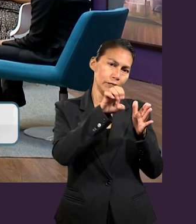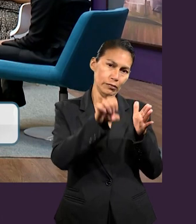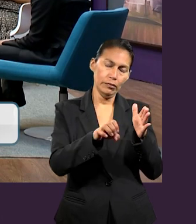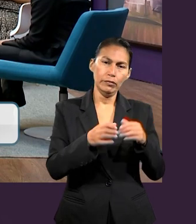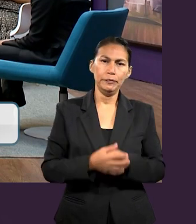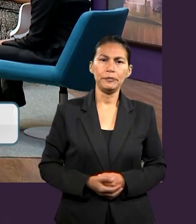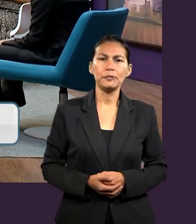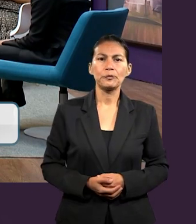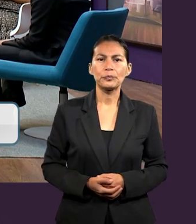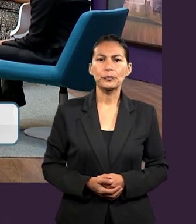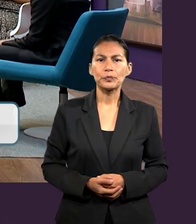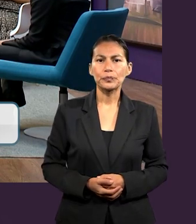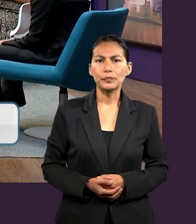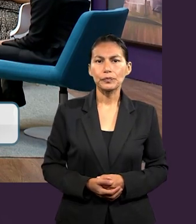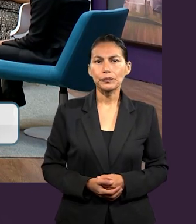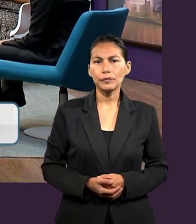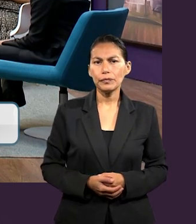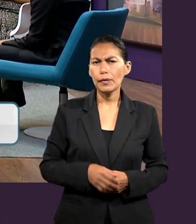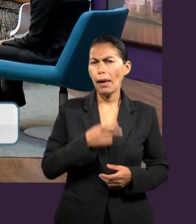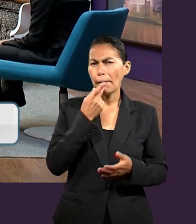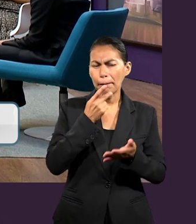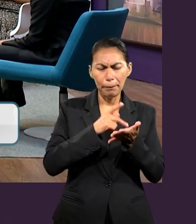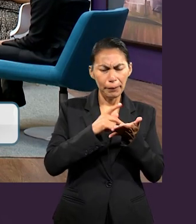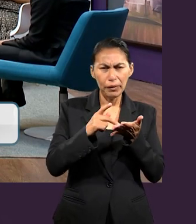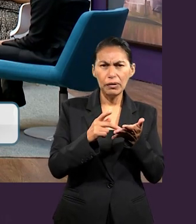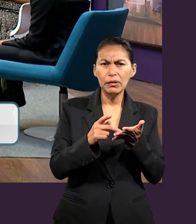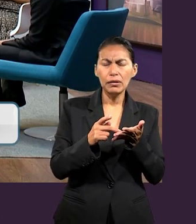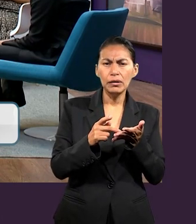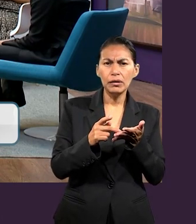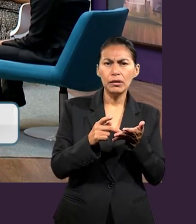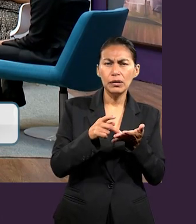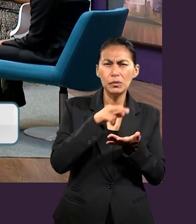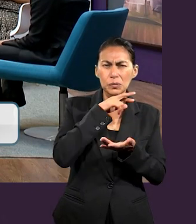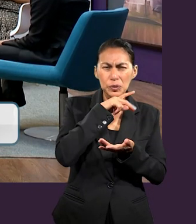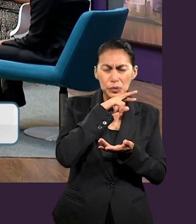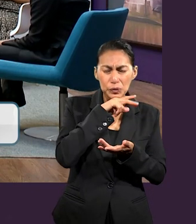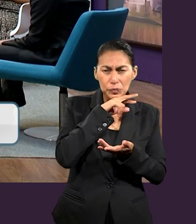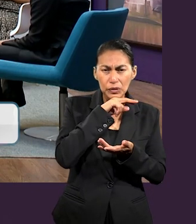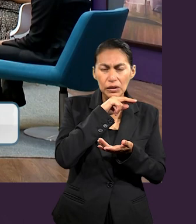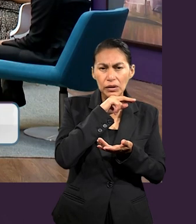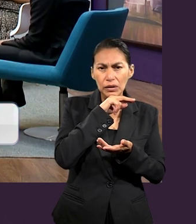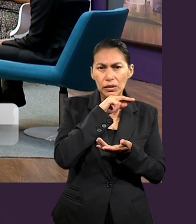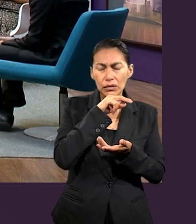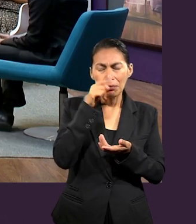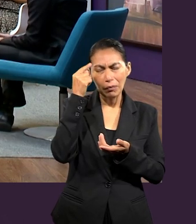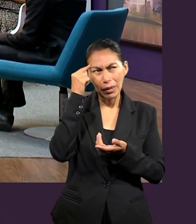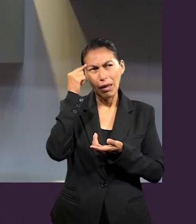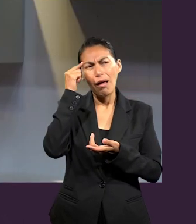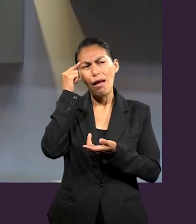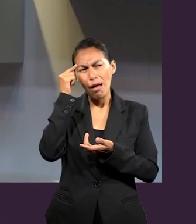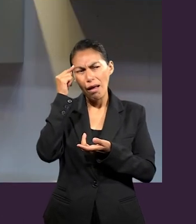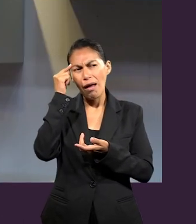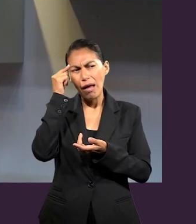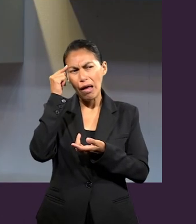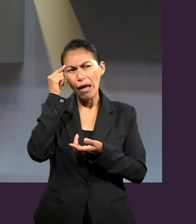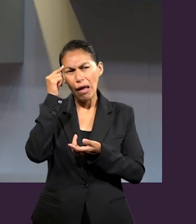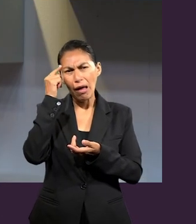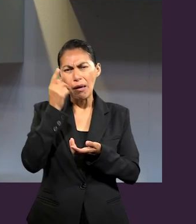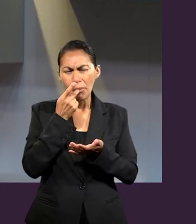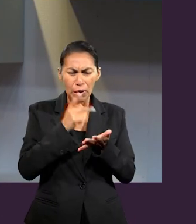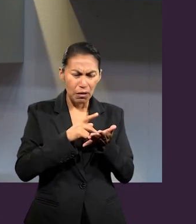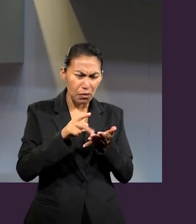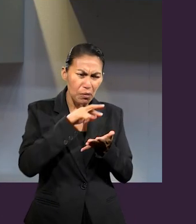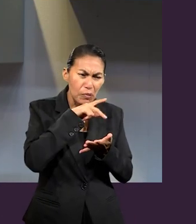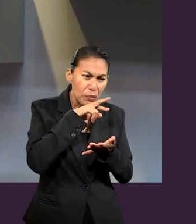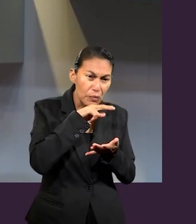Por ejemplo, llega a mi mente que el apóstol Pablo está preocupado porque ya han